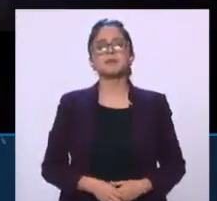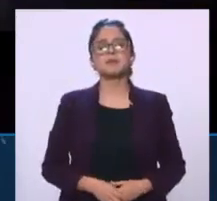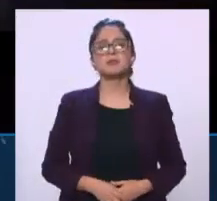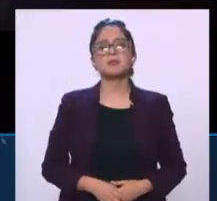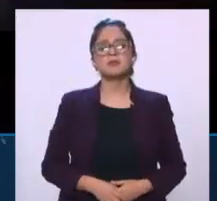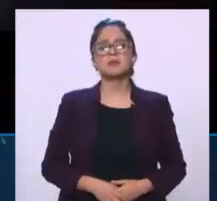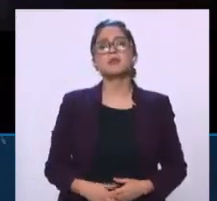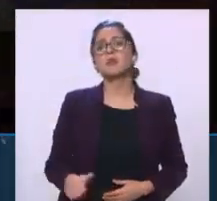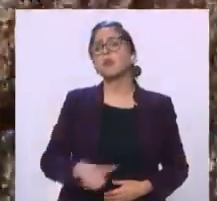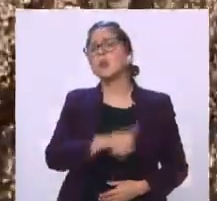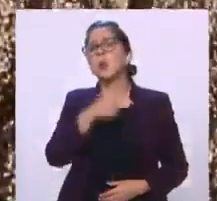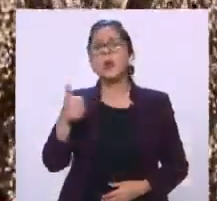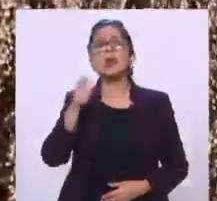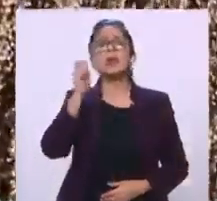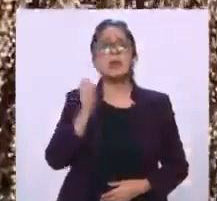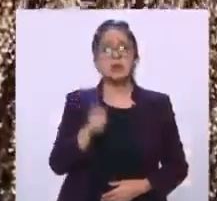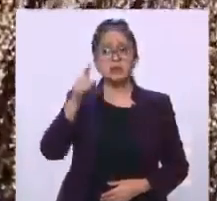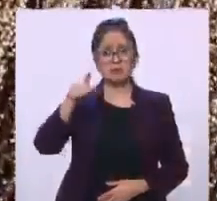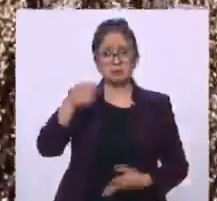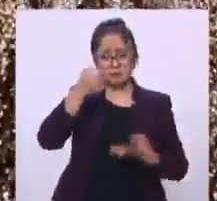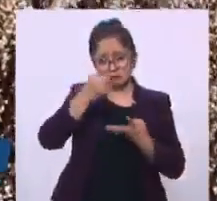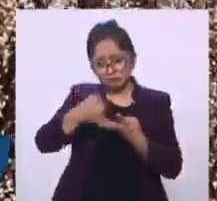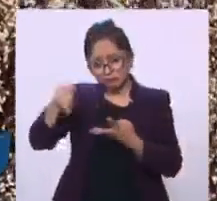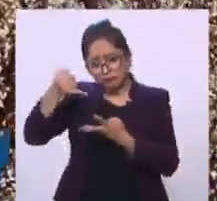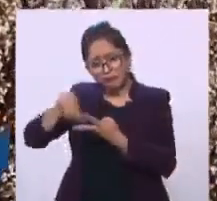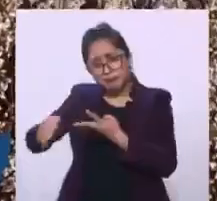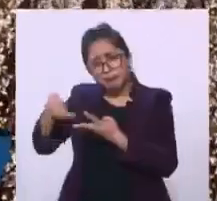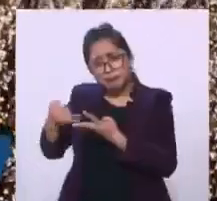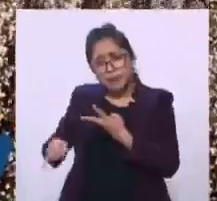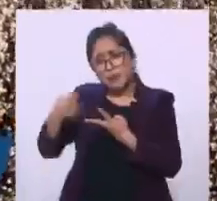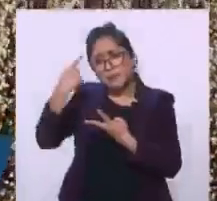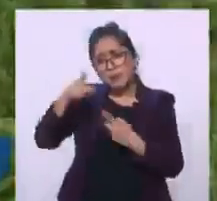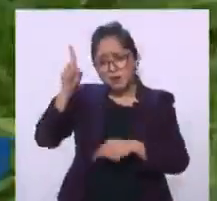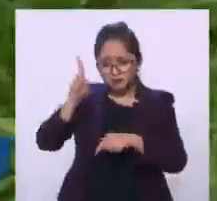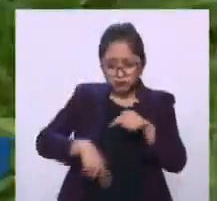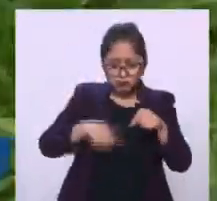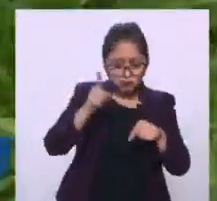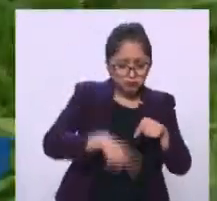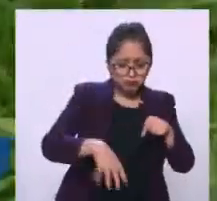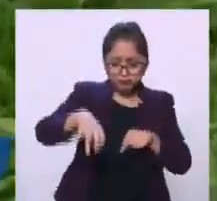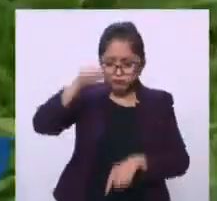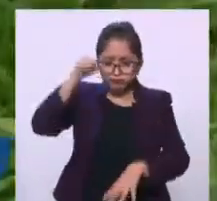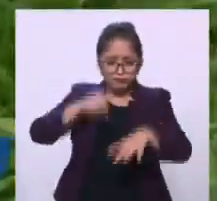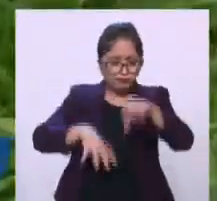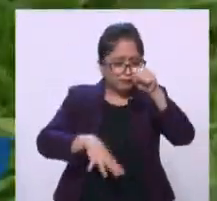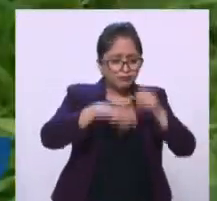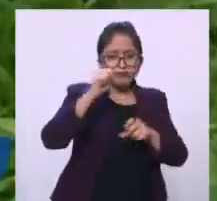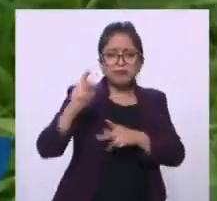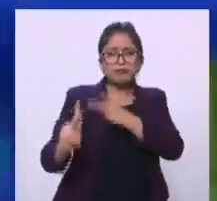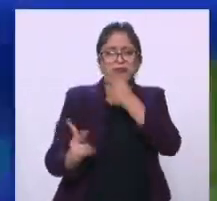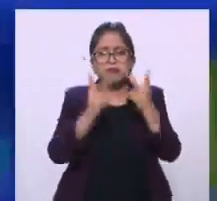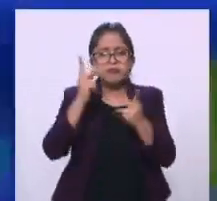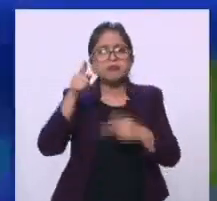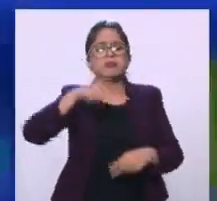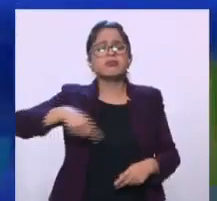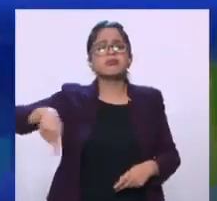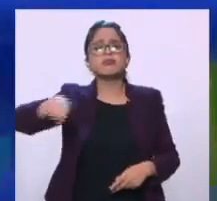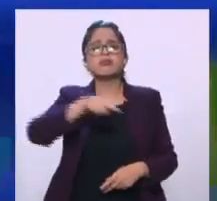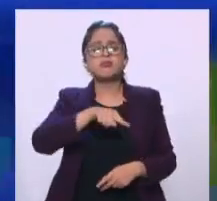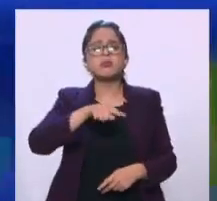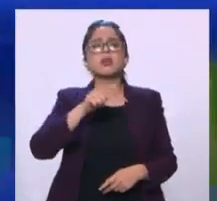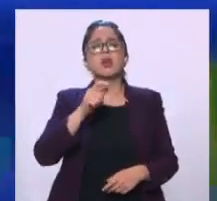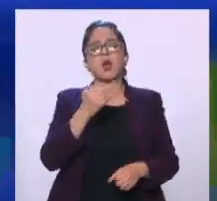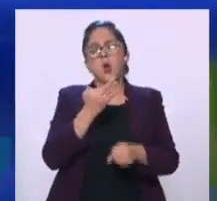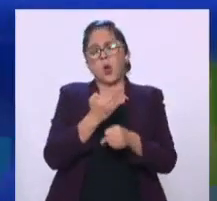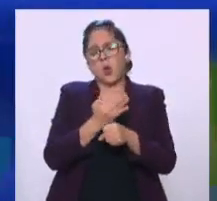cuando los cultivos tienen que llevar un trabajo y quitar las hierbas, todas las prácticas agroecológicas te podríamos